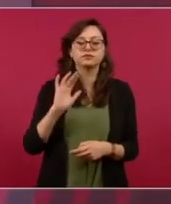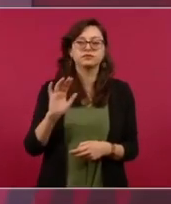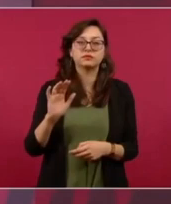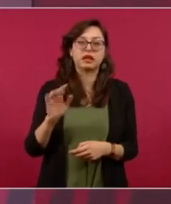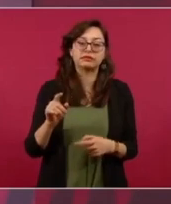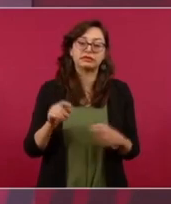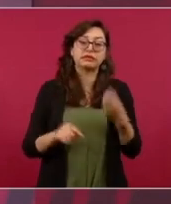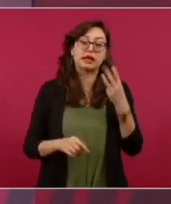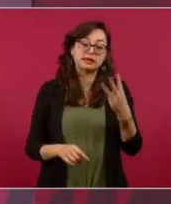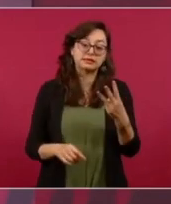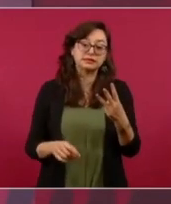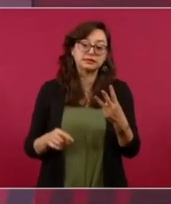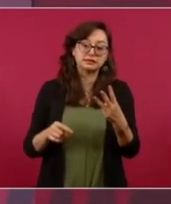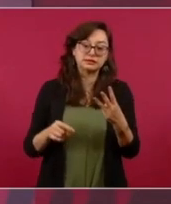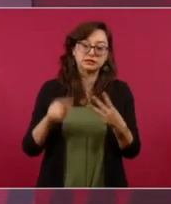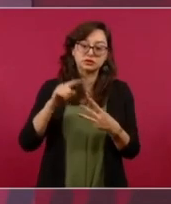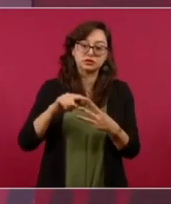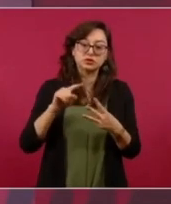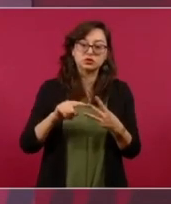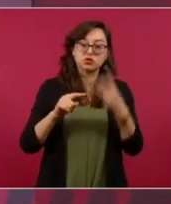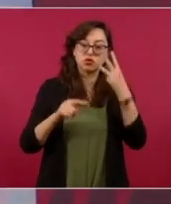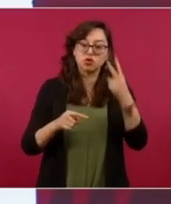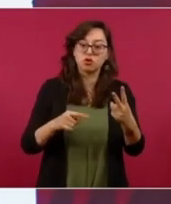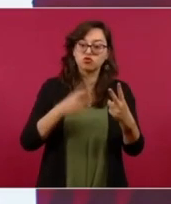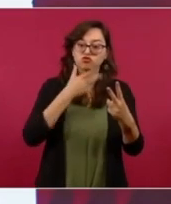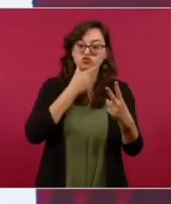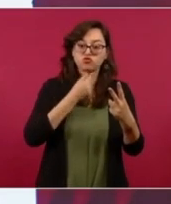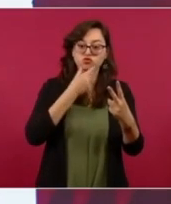dos hombres y una mujer,